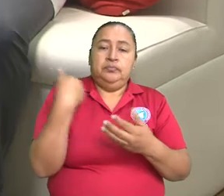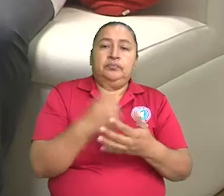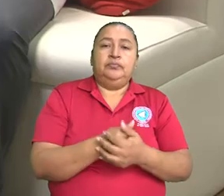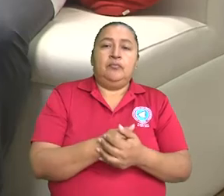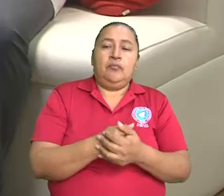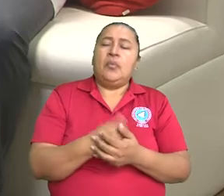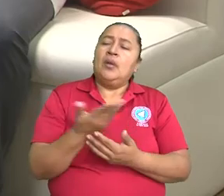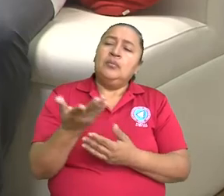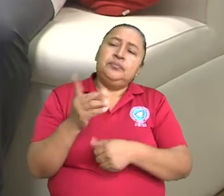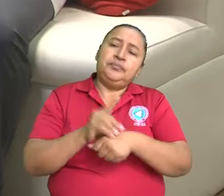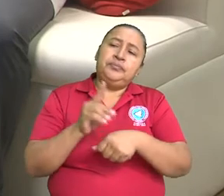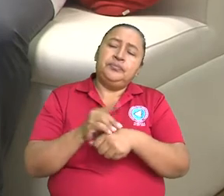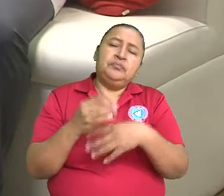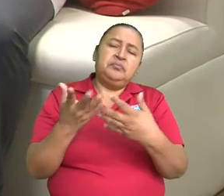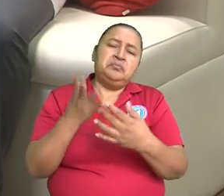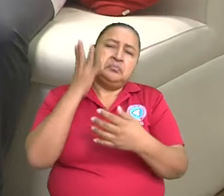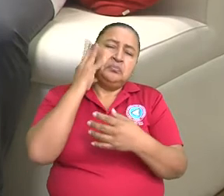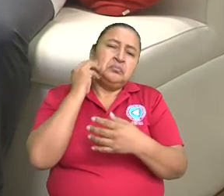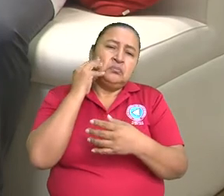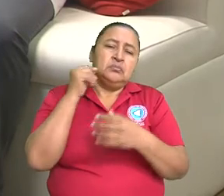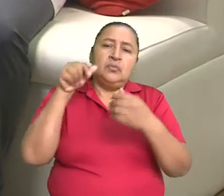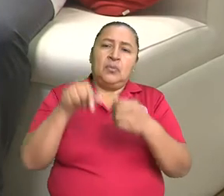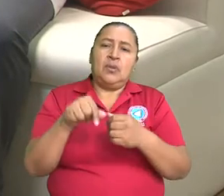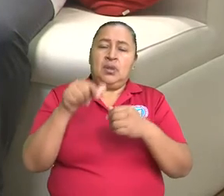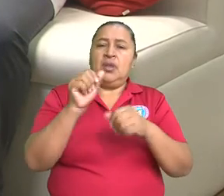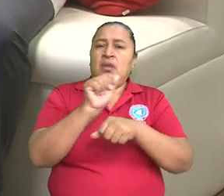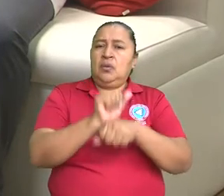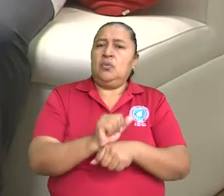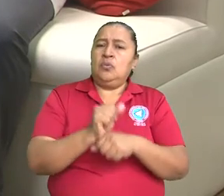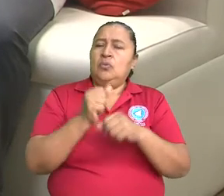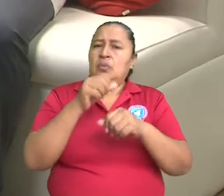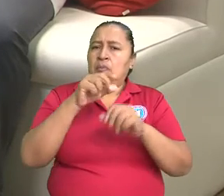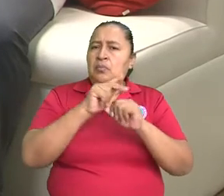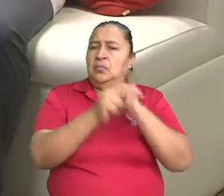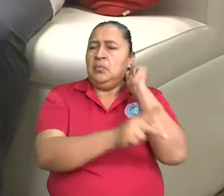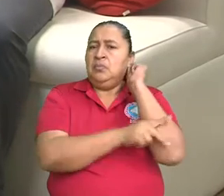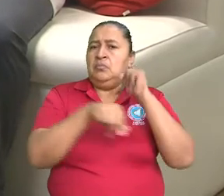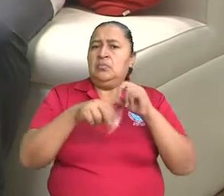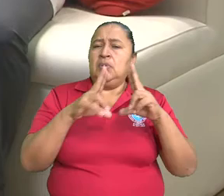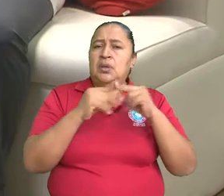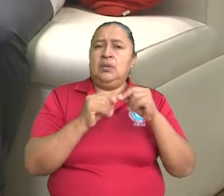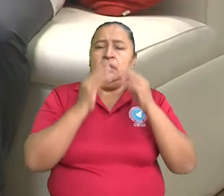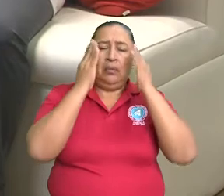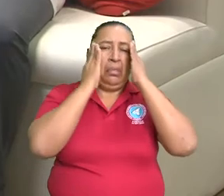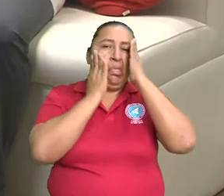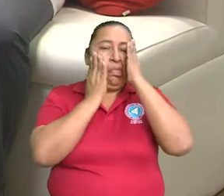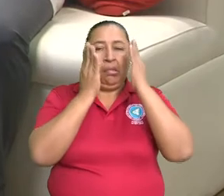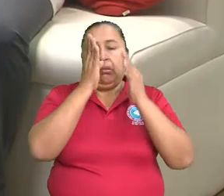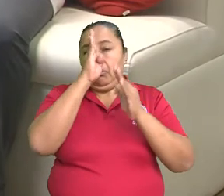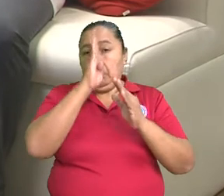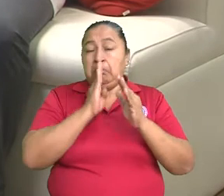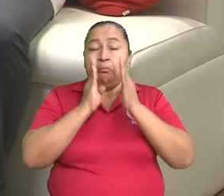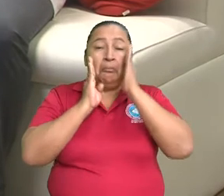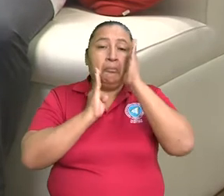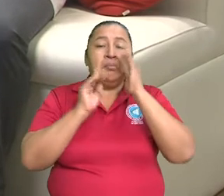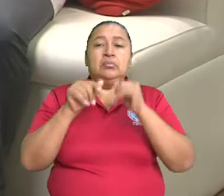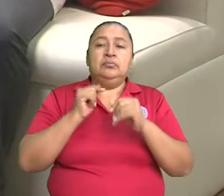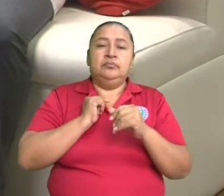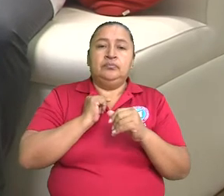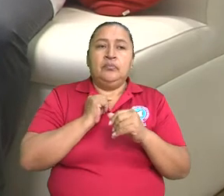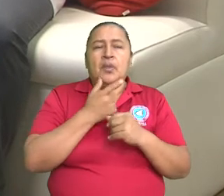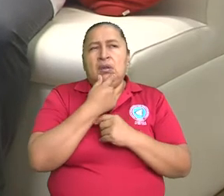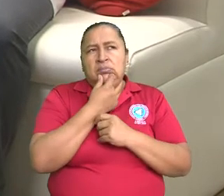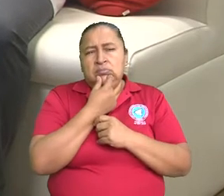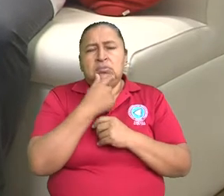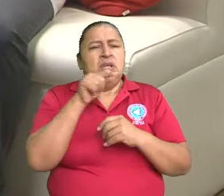experiencia es muy frecuente en nuestro país, la parálisis facial. Mira, de hecho, nosotros no contamos con datos estadísticos